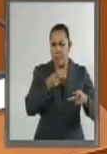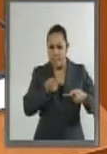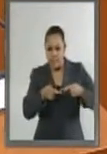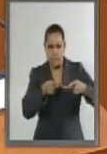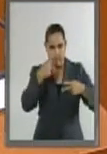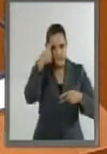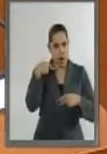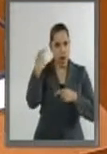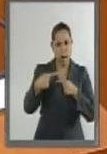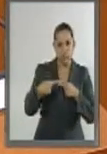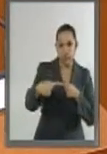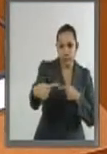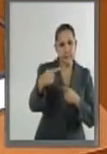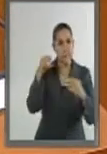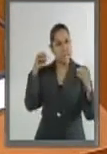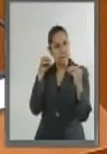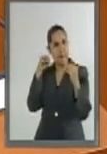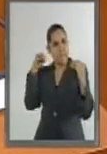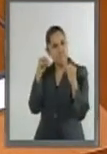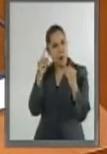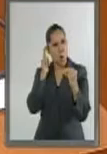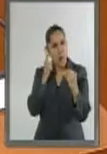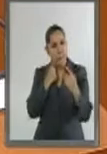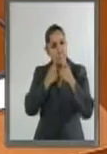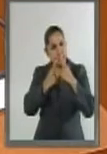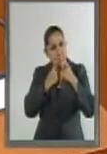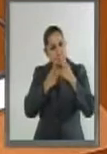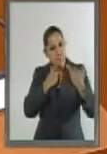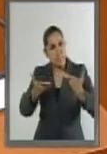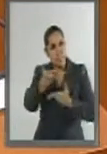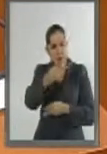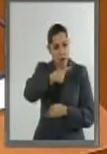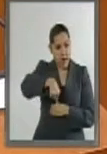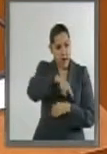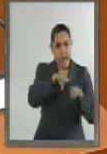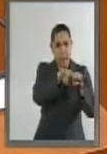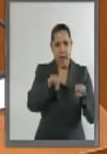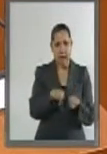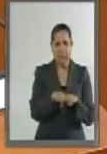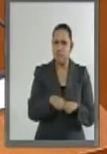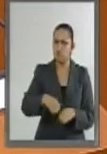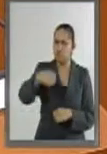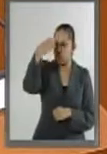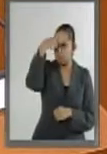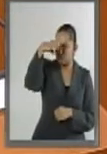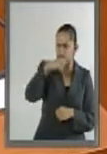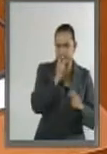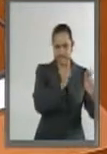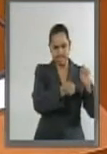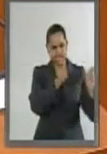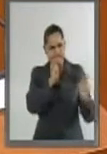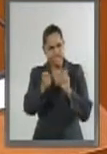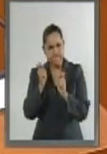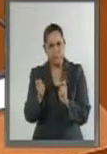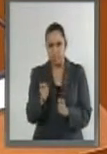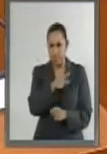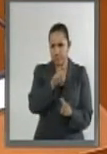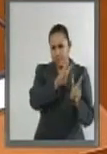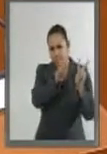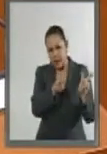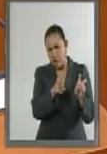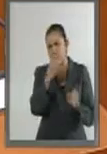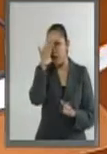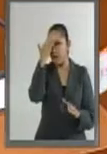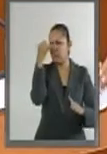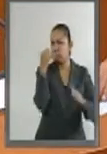Tenemos un equipo negociador fuerte, con una experiencia sólida y sobre todo